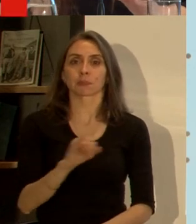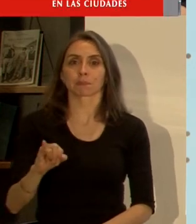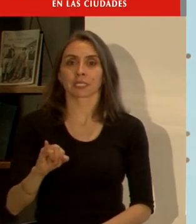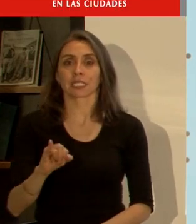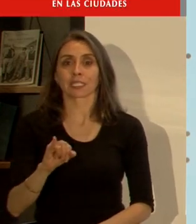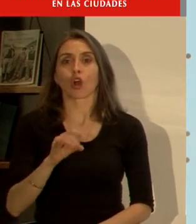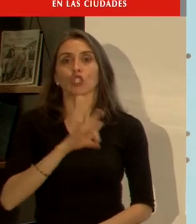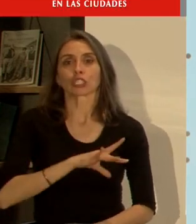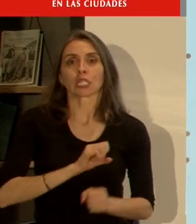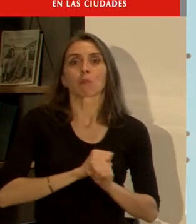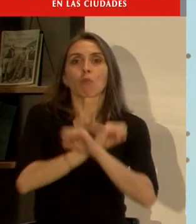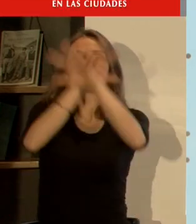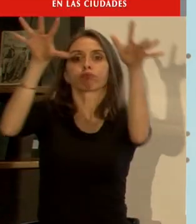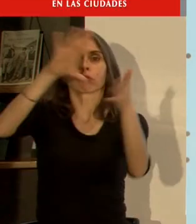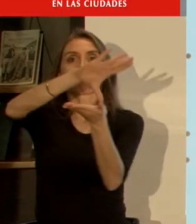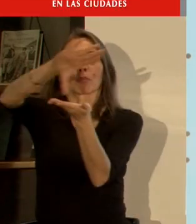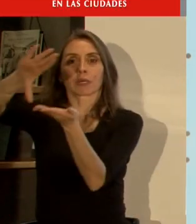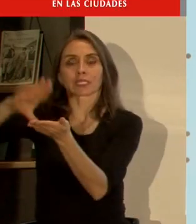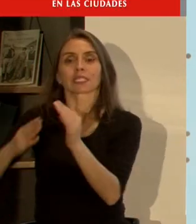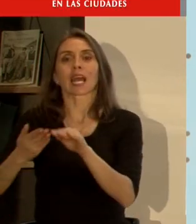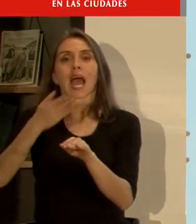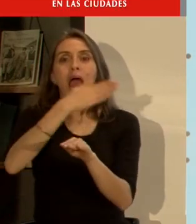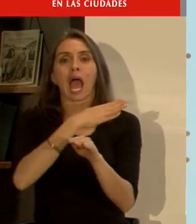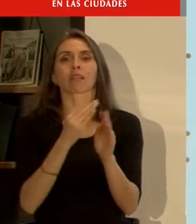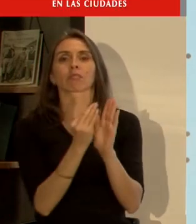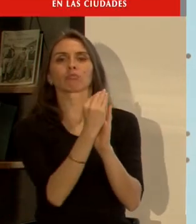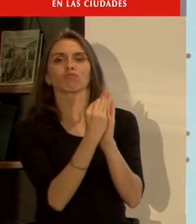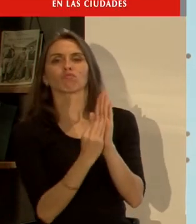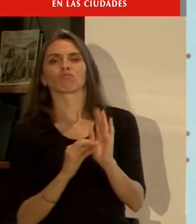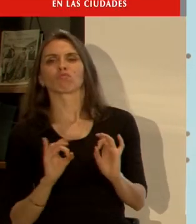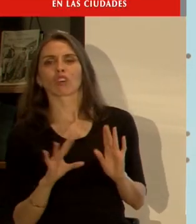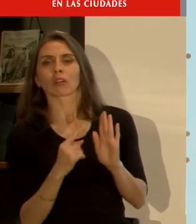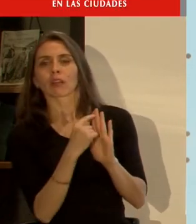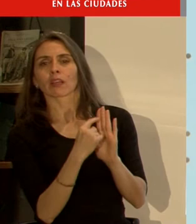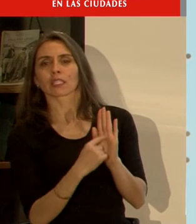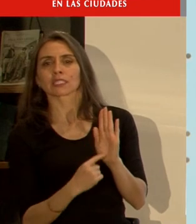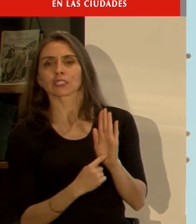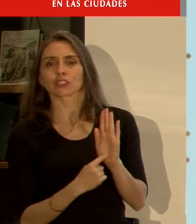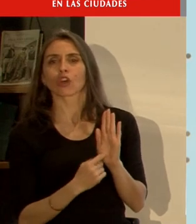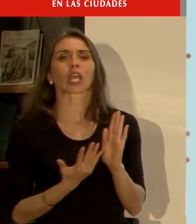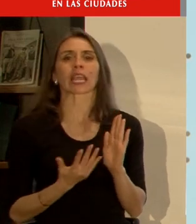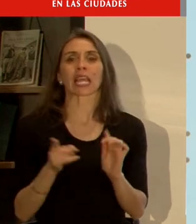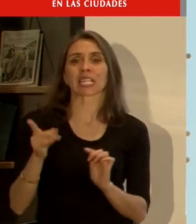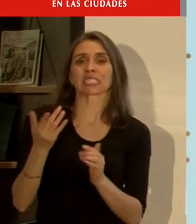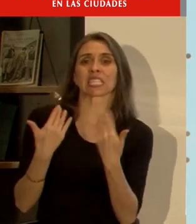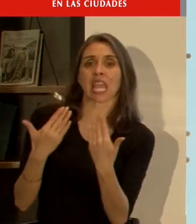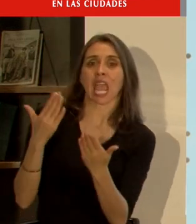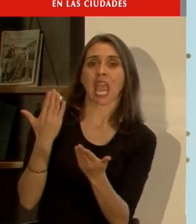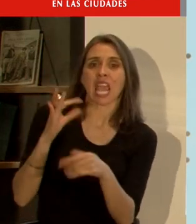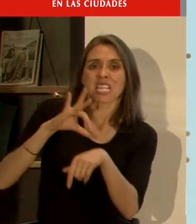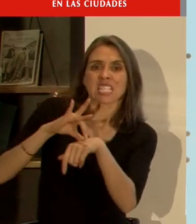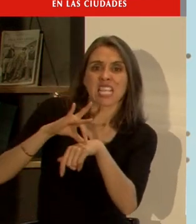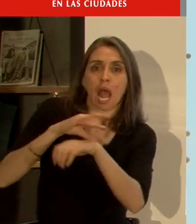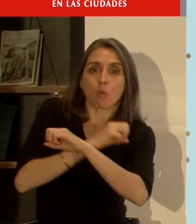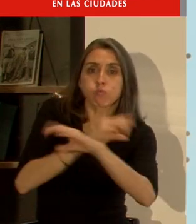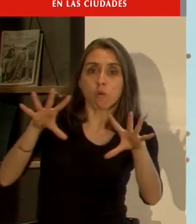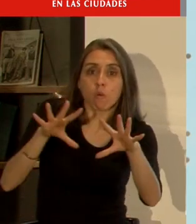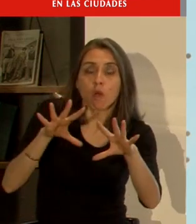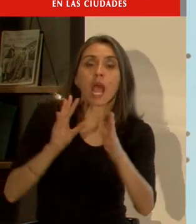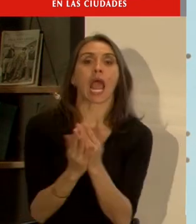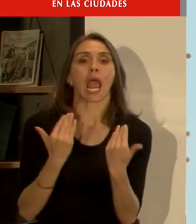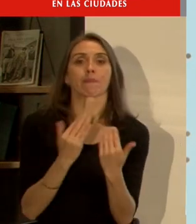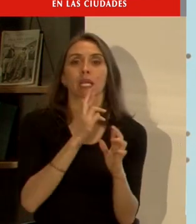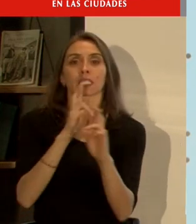también solamente habían medidas preestablecidas para dar respuesta a cualquier emergencia y es decir si